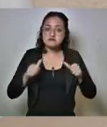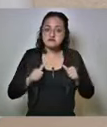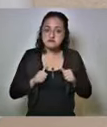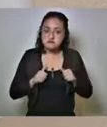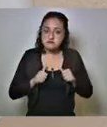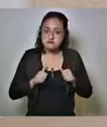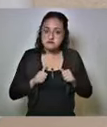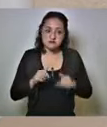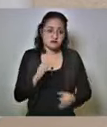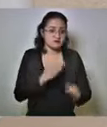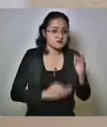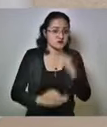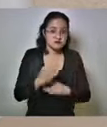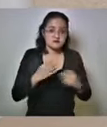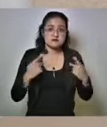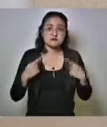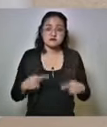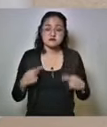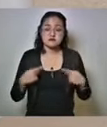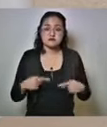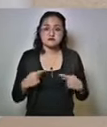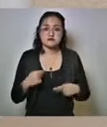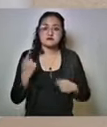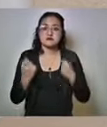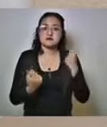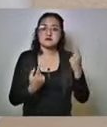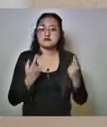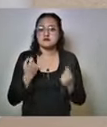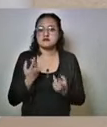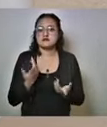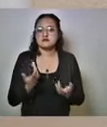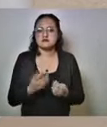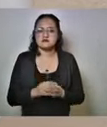prensa en algunos casos